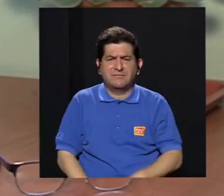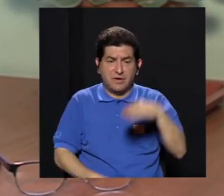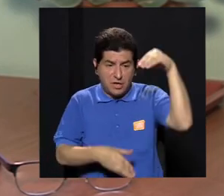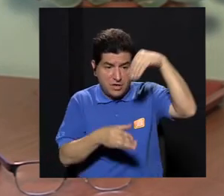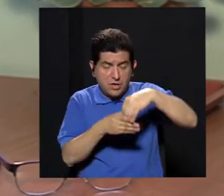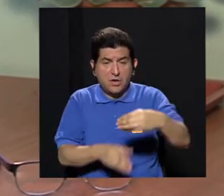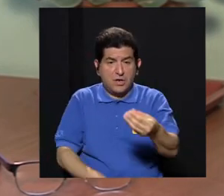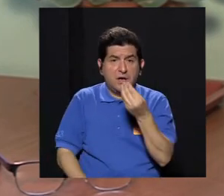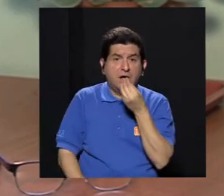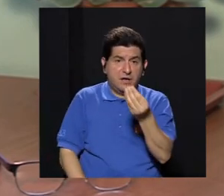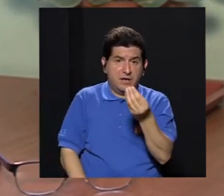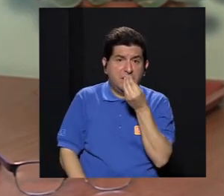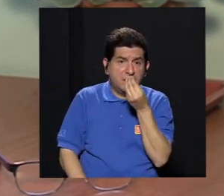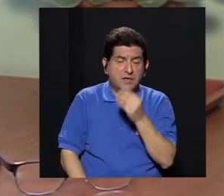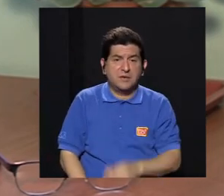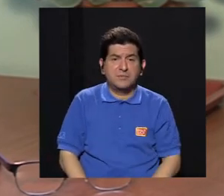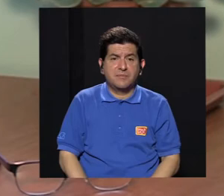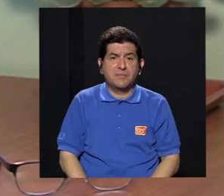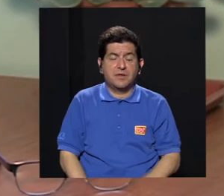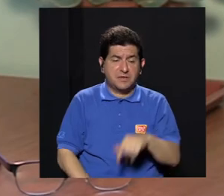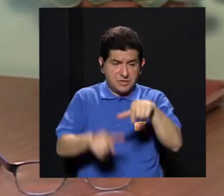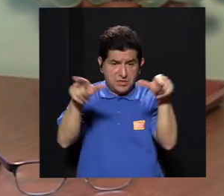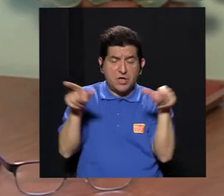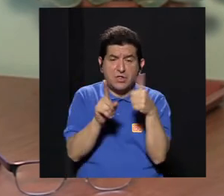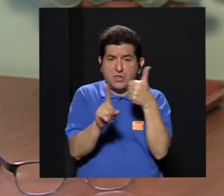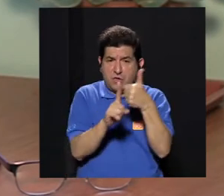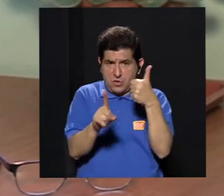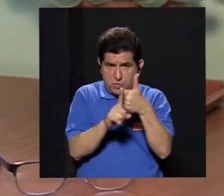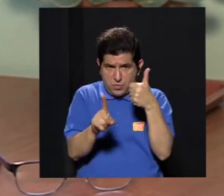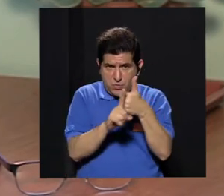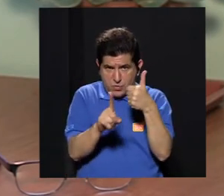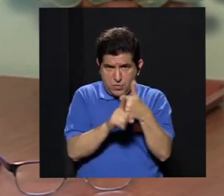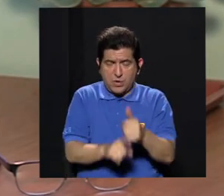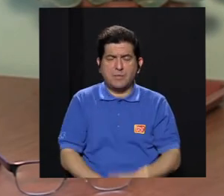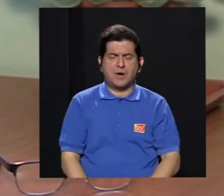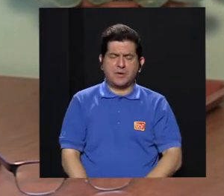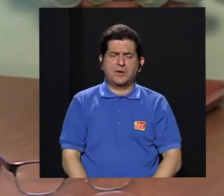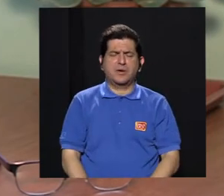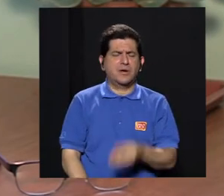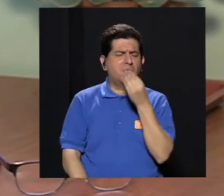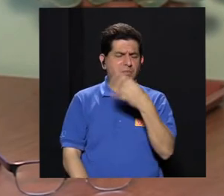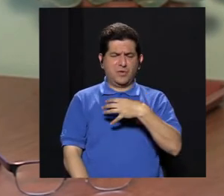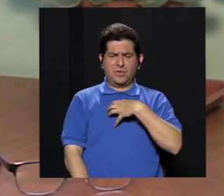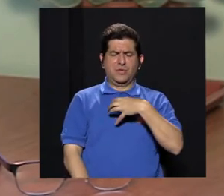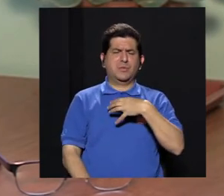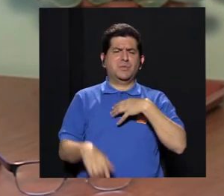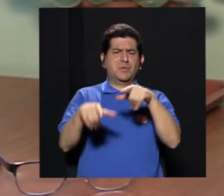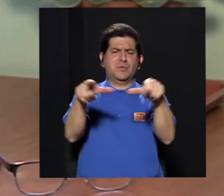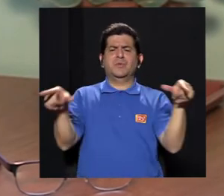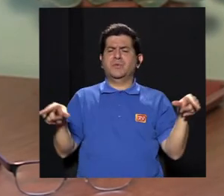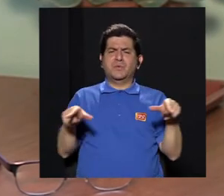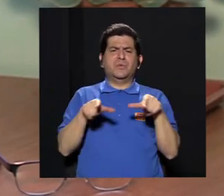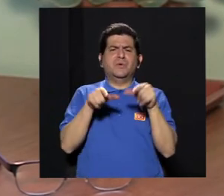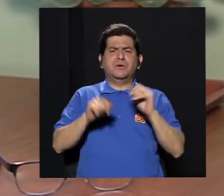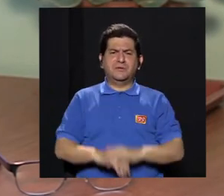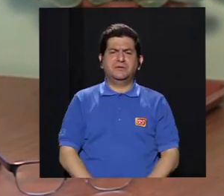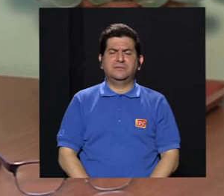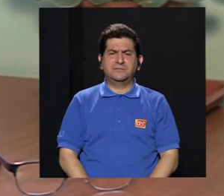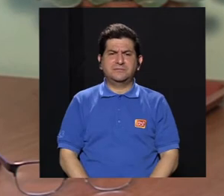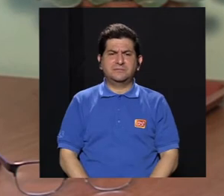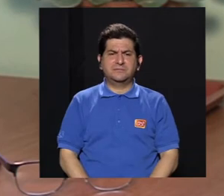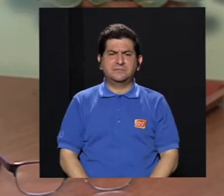alimentos, que incorporan alimentos de lo local, los alimentos autóctonos, los alimentos